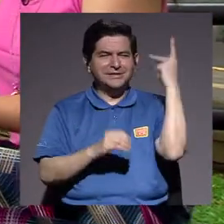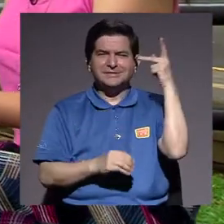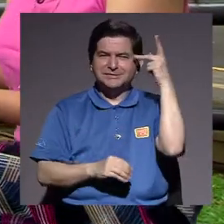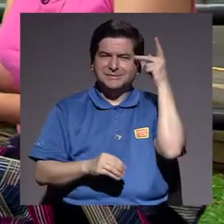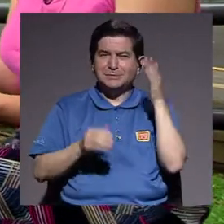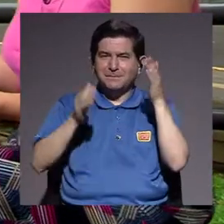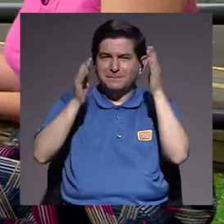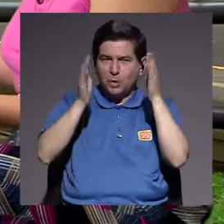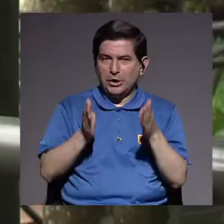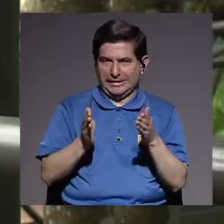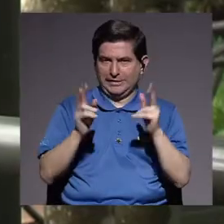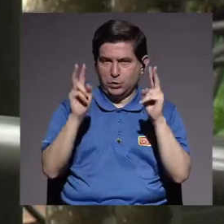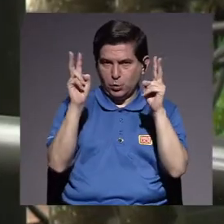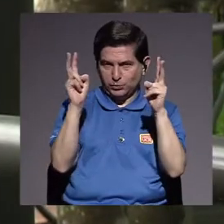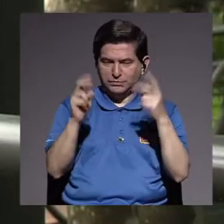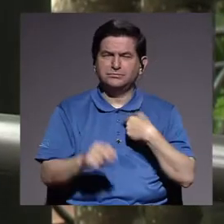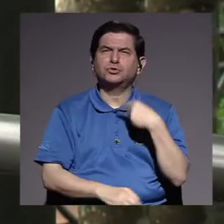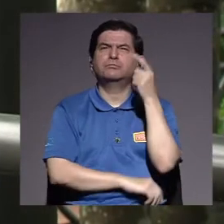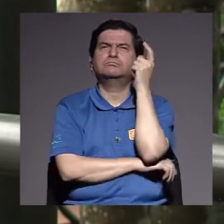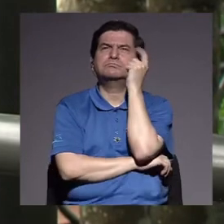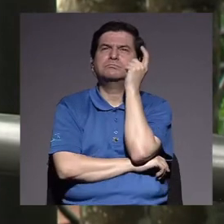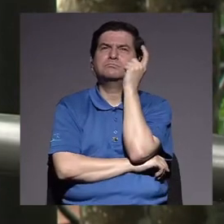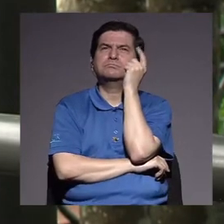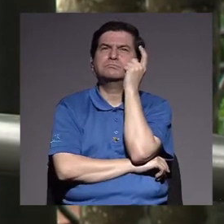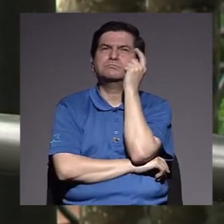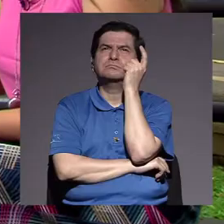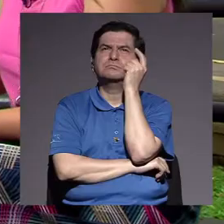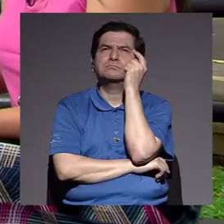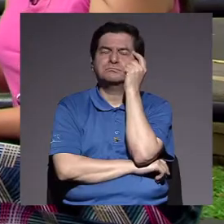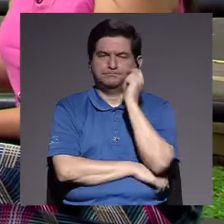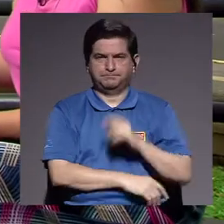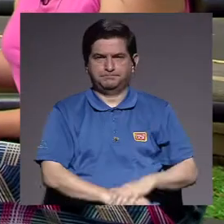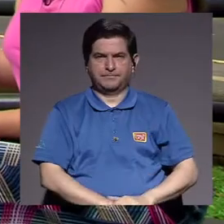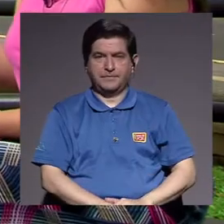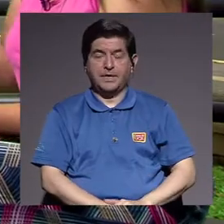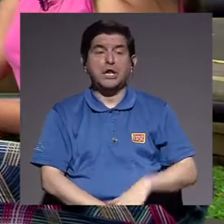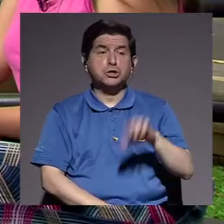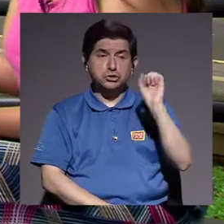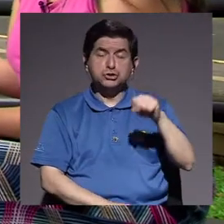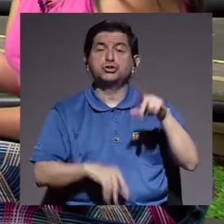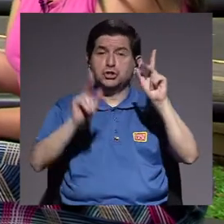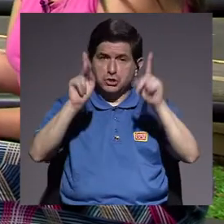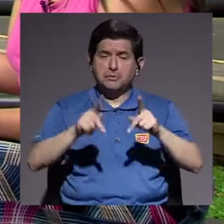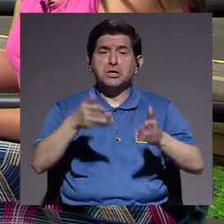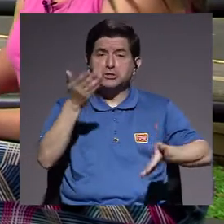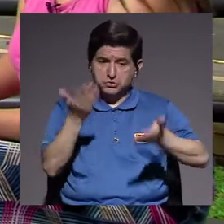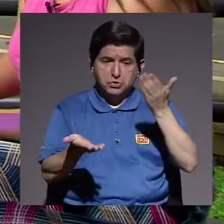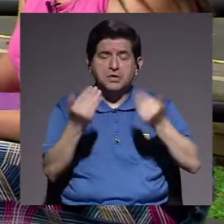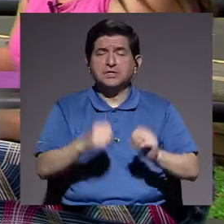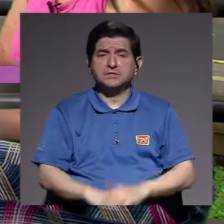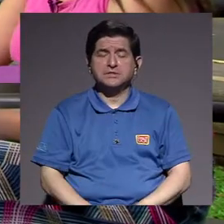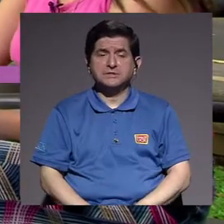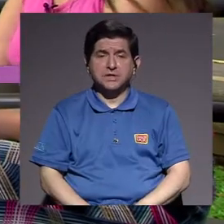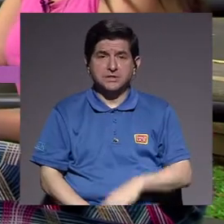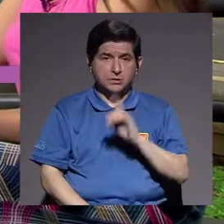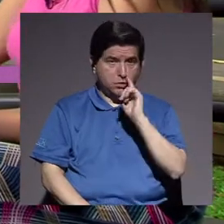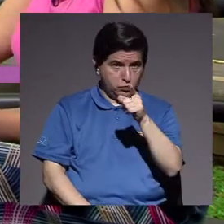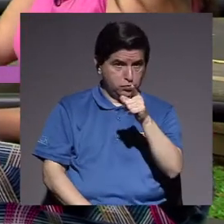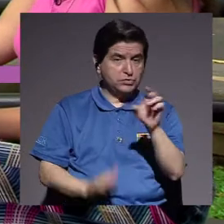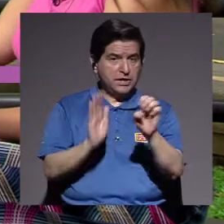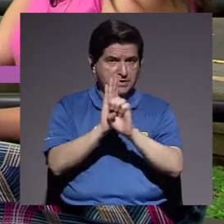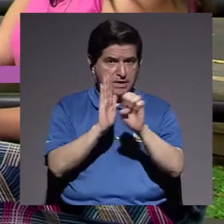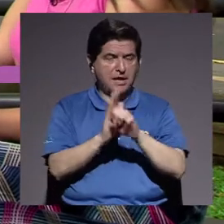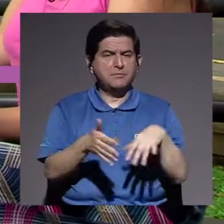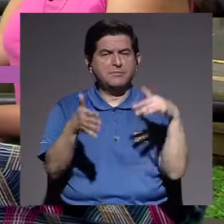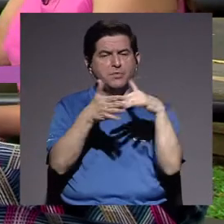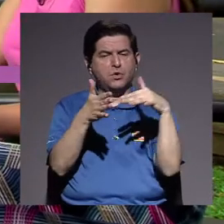políticos, ¿verdad? Por decirlo así y me quedé pensando que, a ver, si bien hay personas que se dedican como usted, por